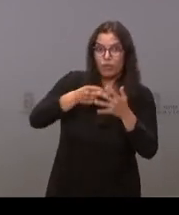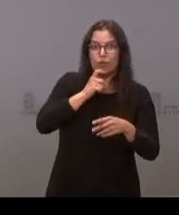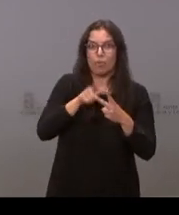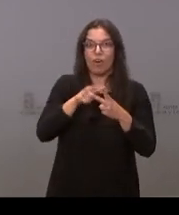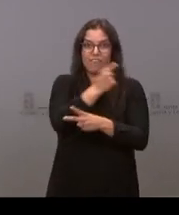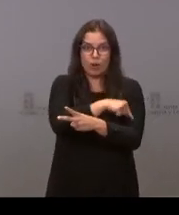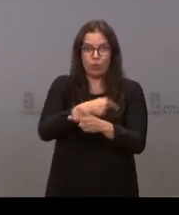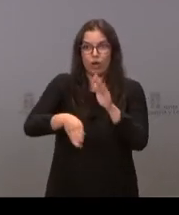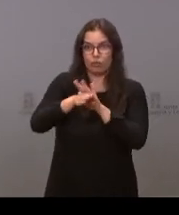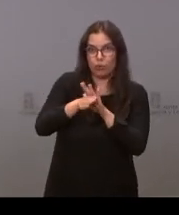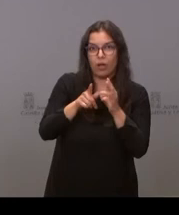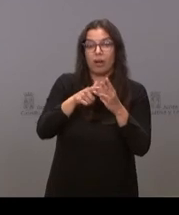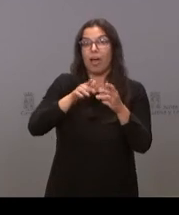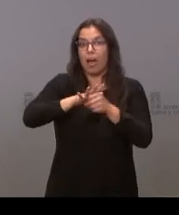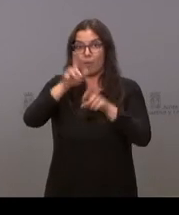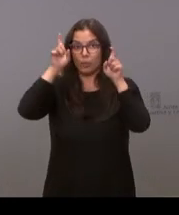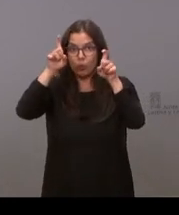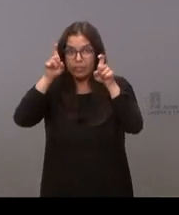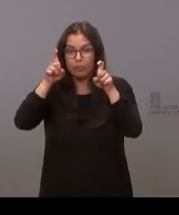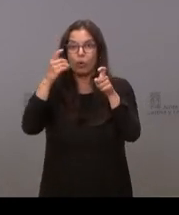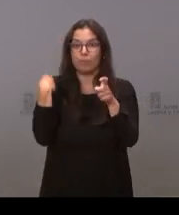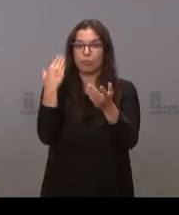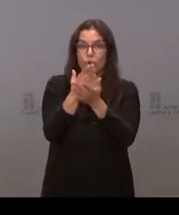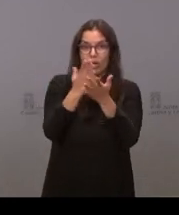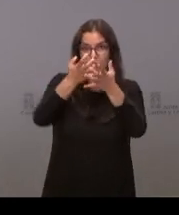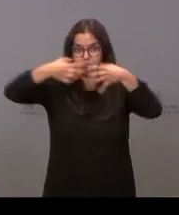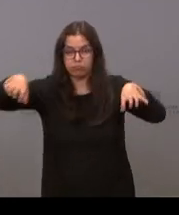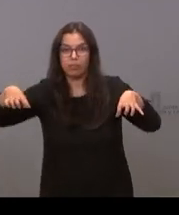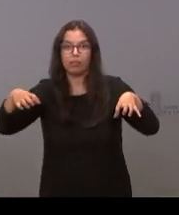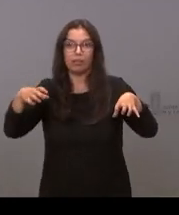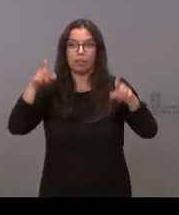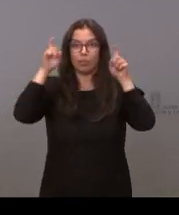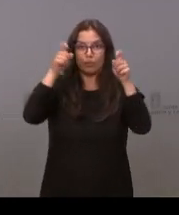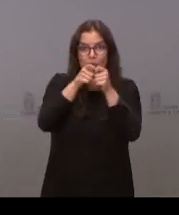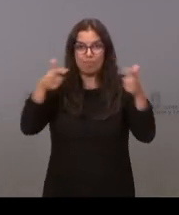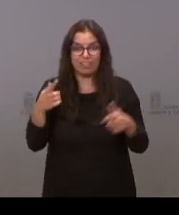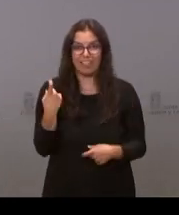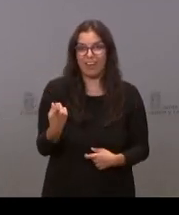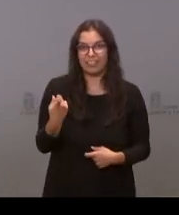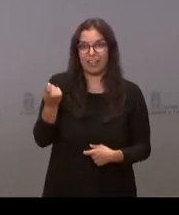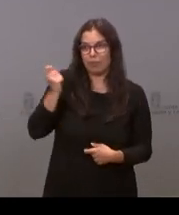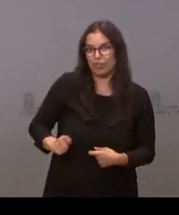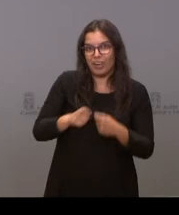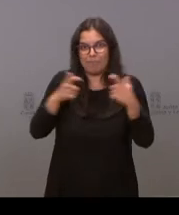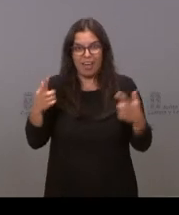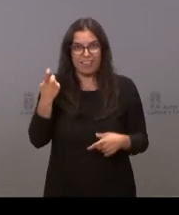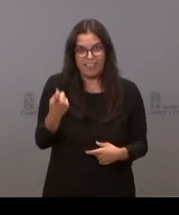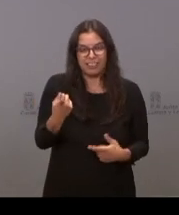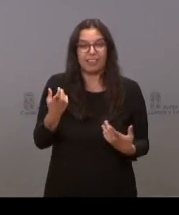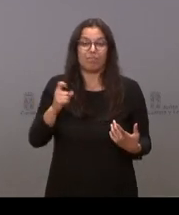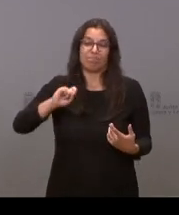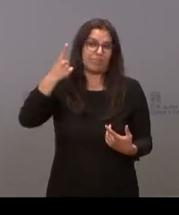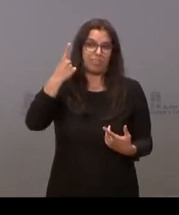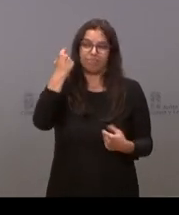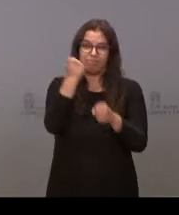Pero en el ámbito educativo vamos a tener que seguir incrementando nuestras plantillas. Y, por supuesto, trabajar